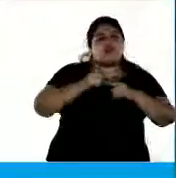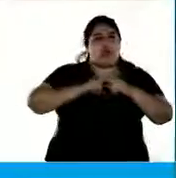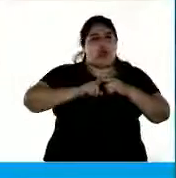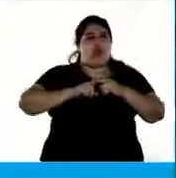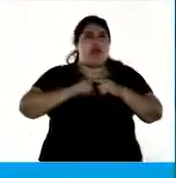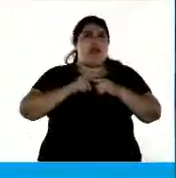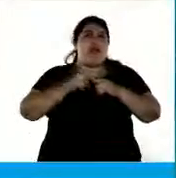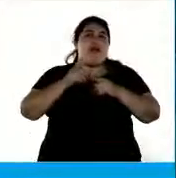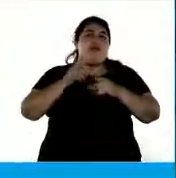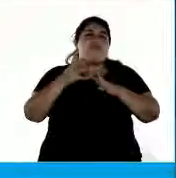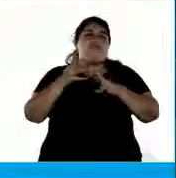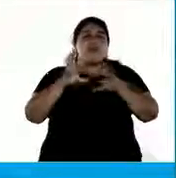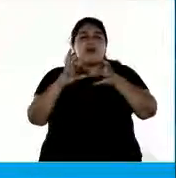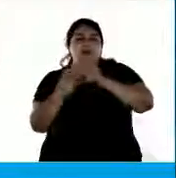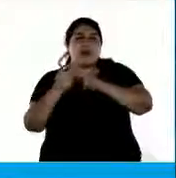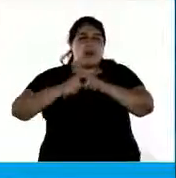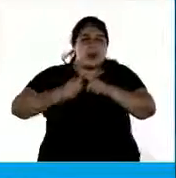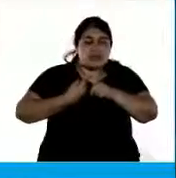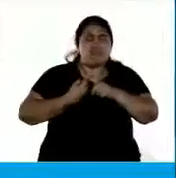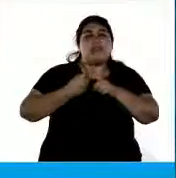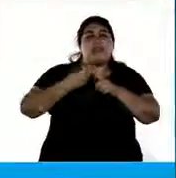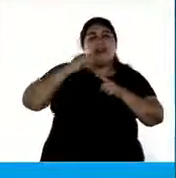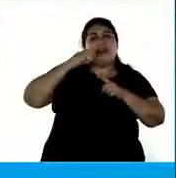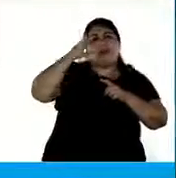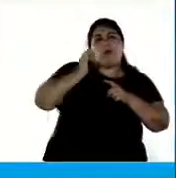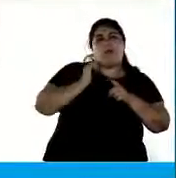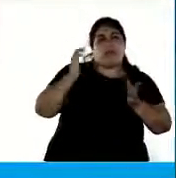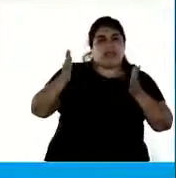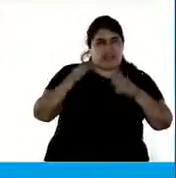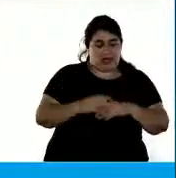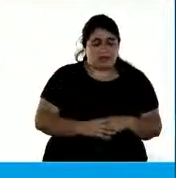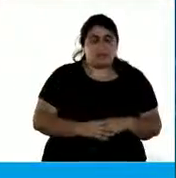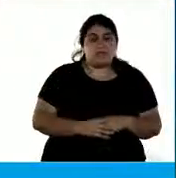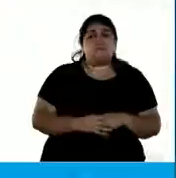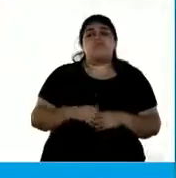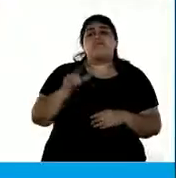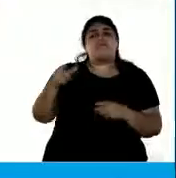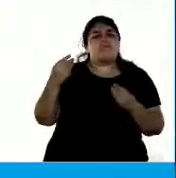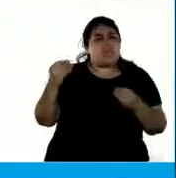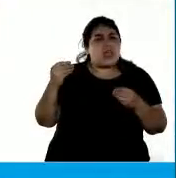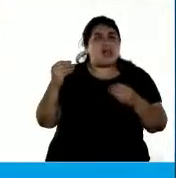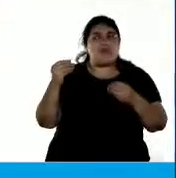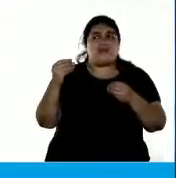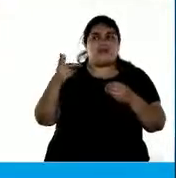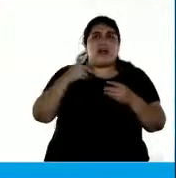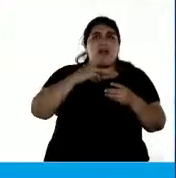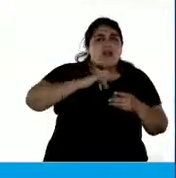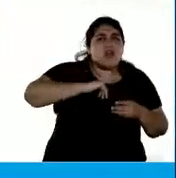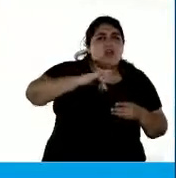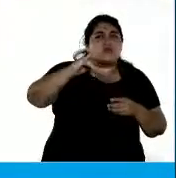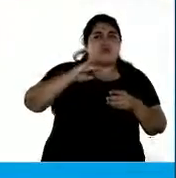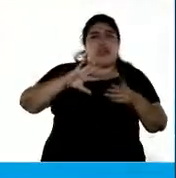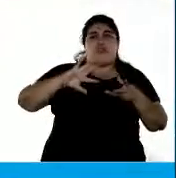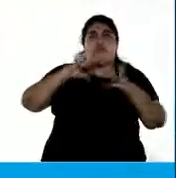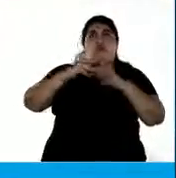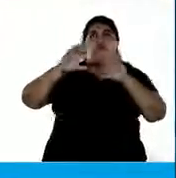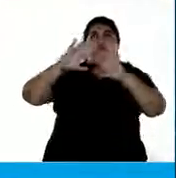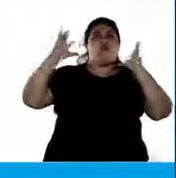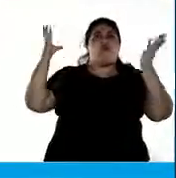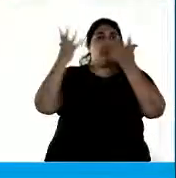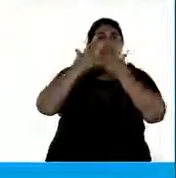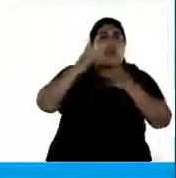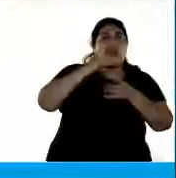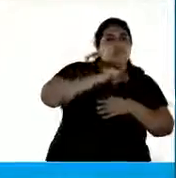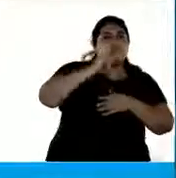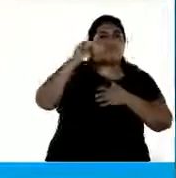sociales de la dictadura llegándola a denunciar a nivel internacional y siempre con un